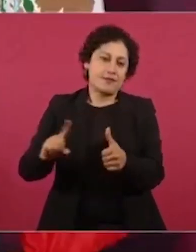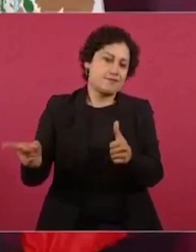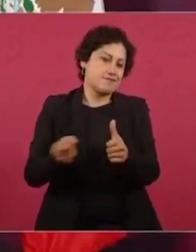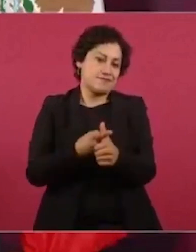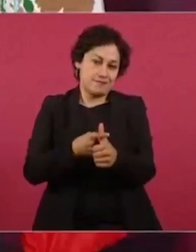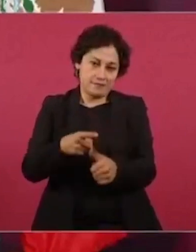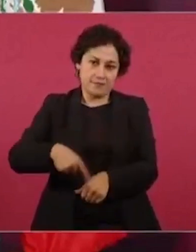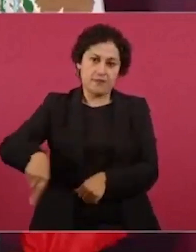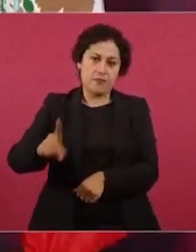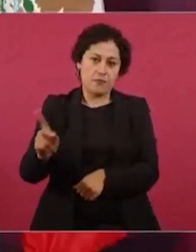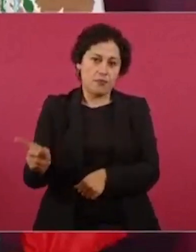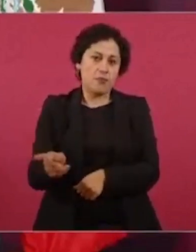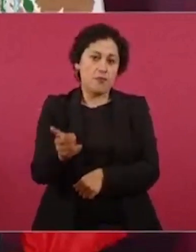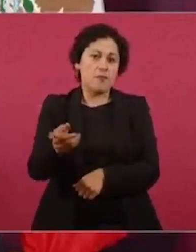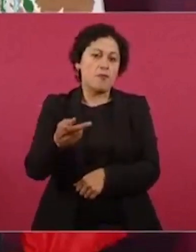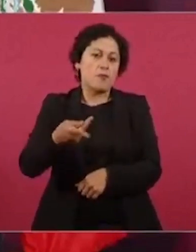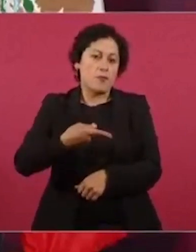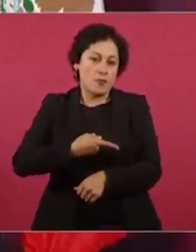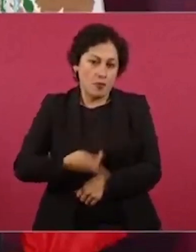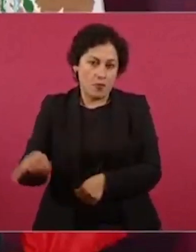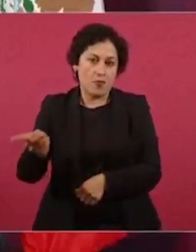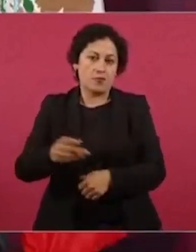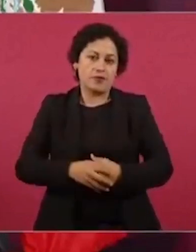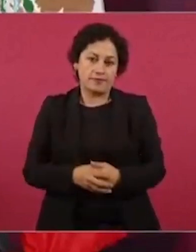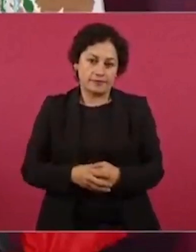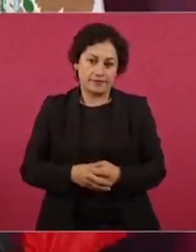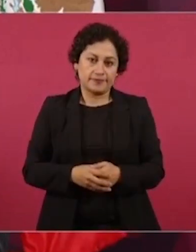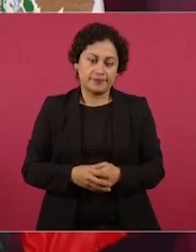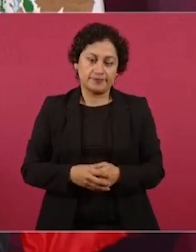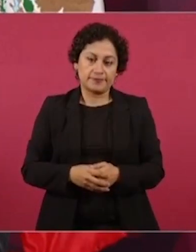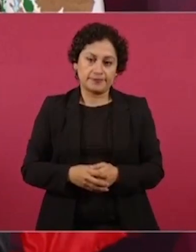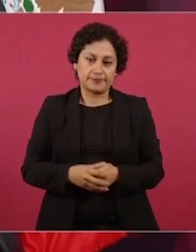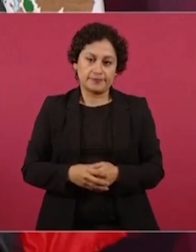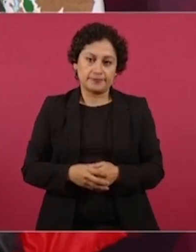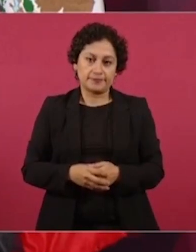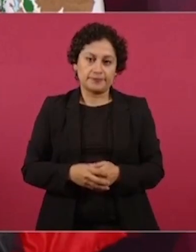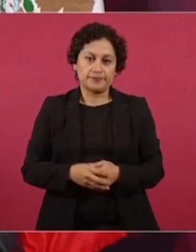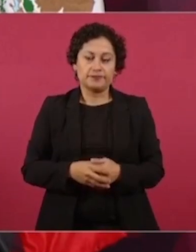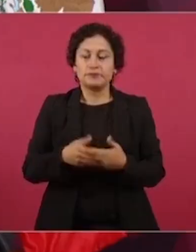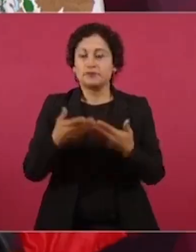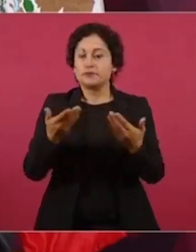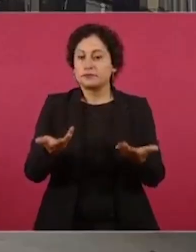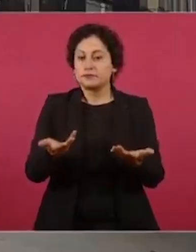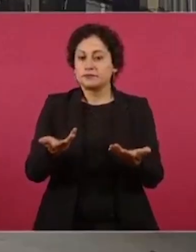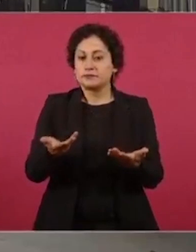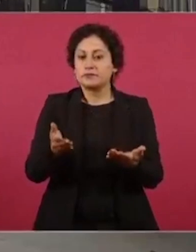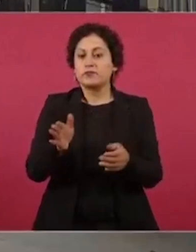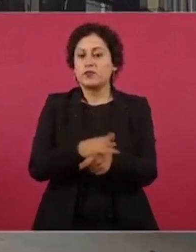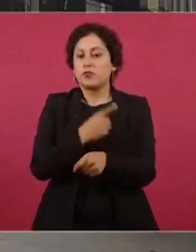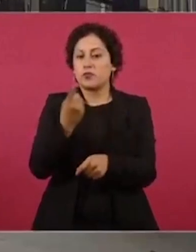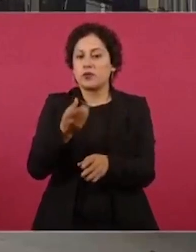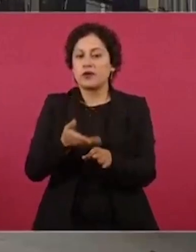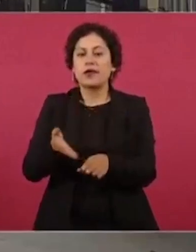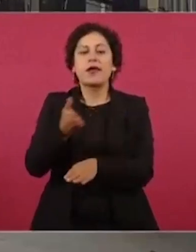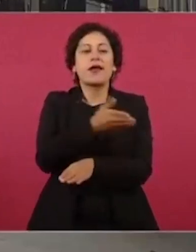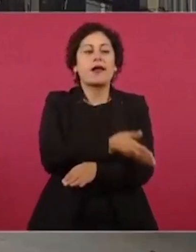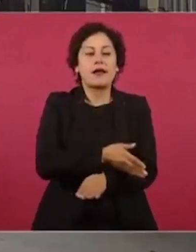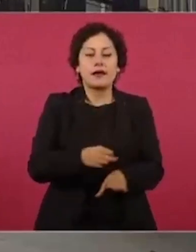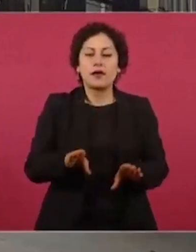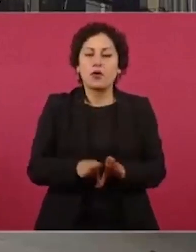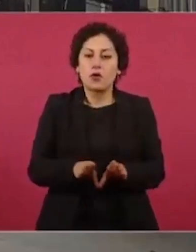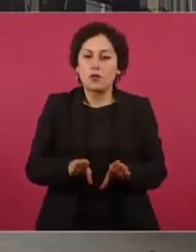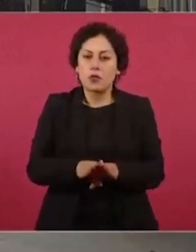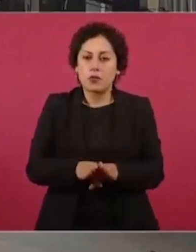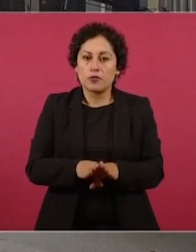antes era atender primero a los de